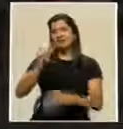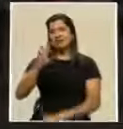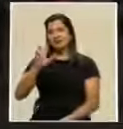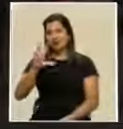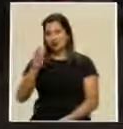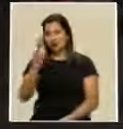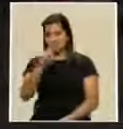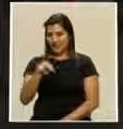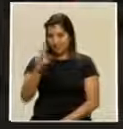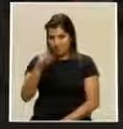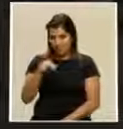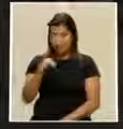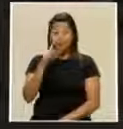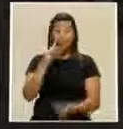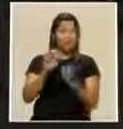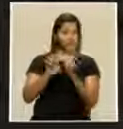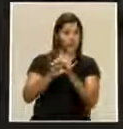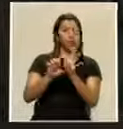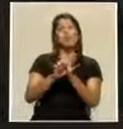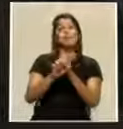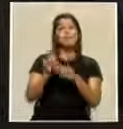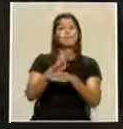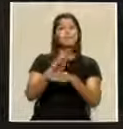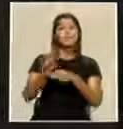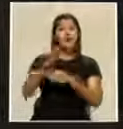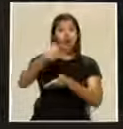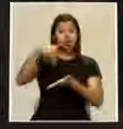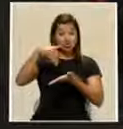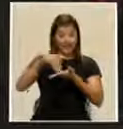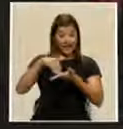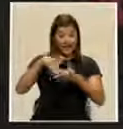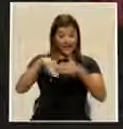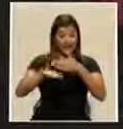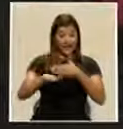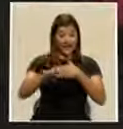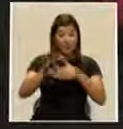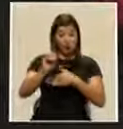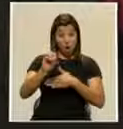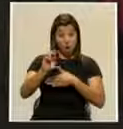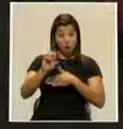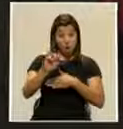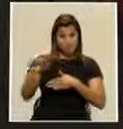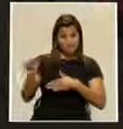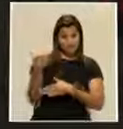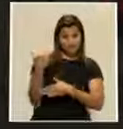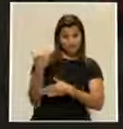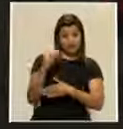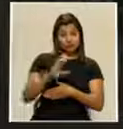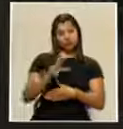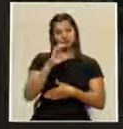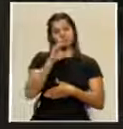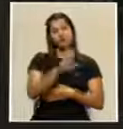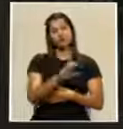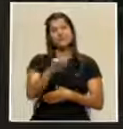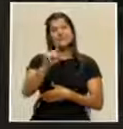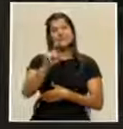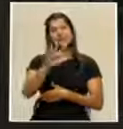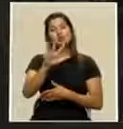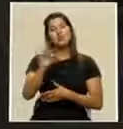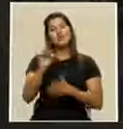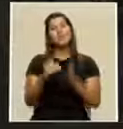una idea, el Banco Central durante el mes de octubre intervino con 159 millones de dólares.